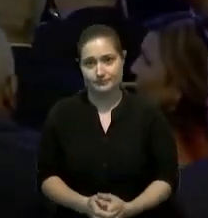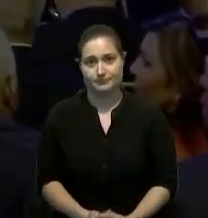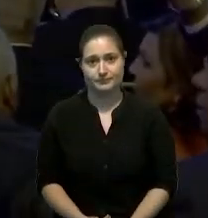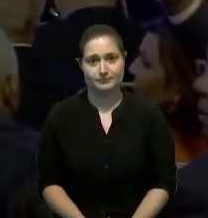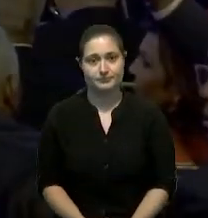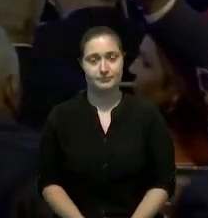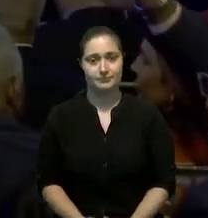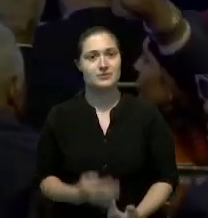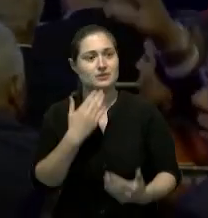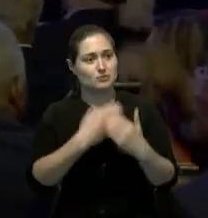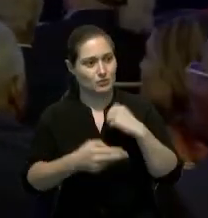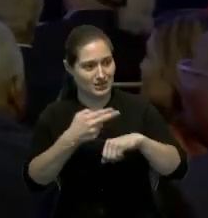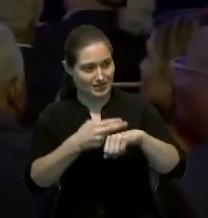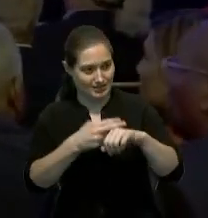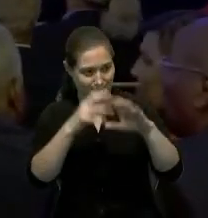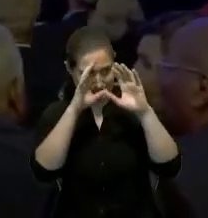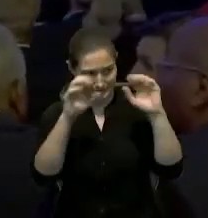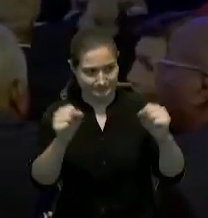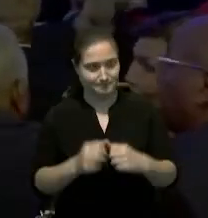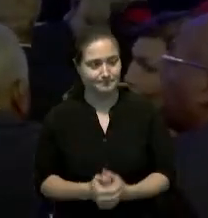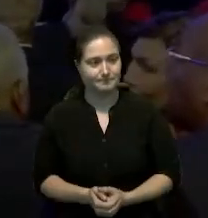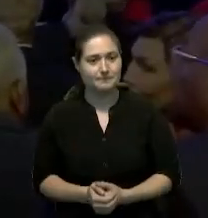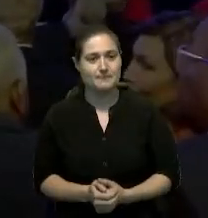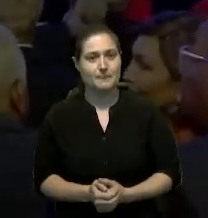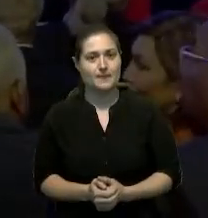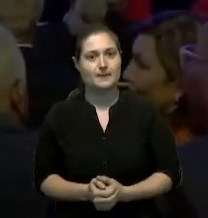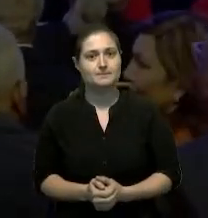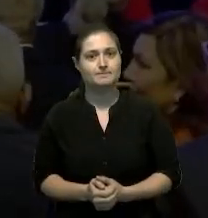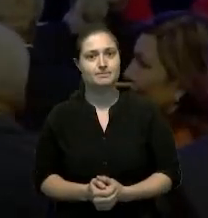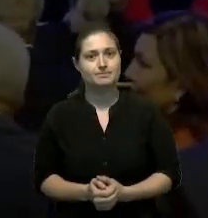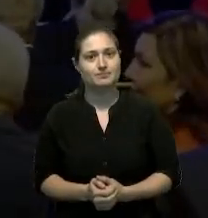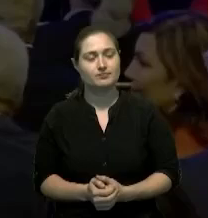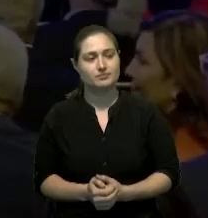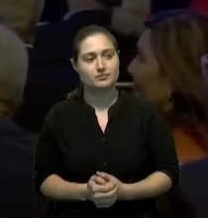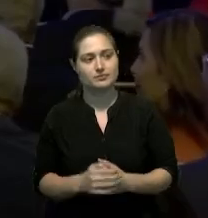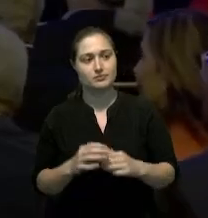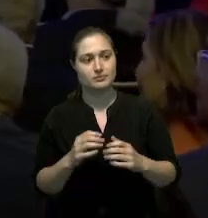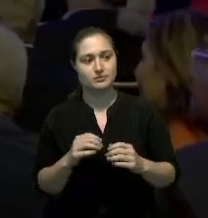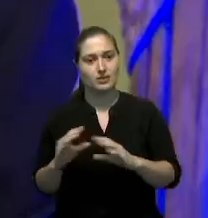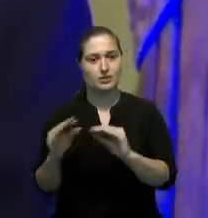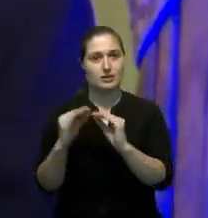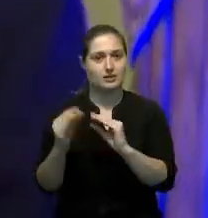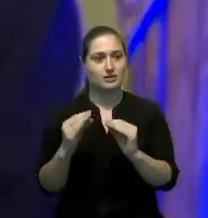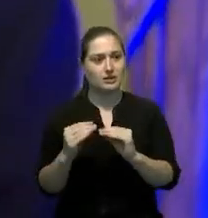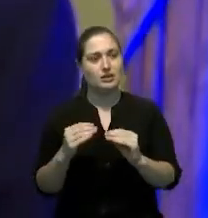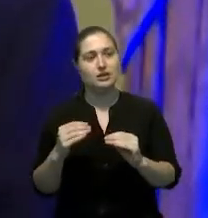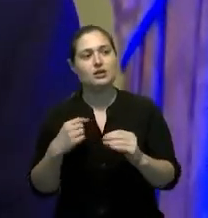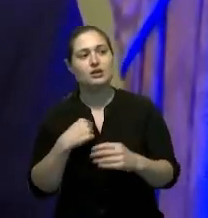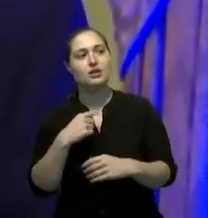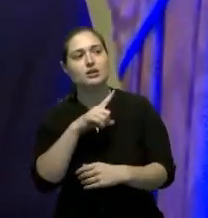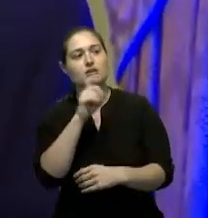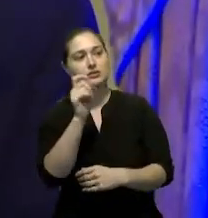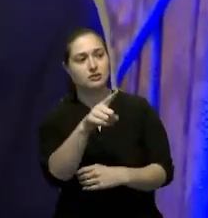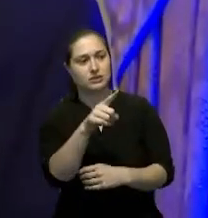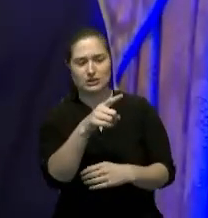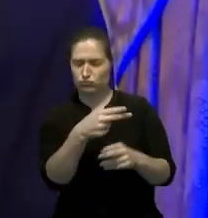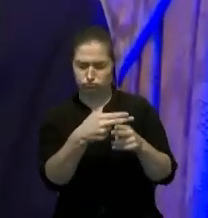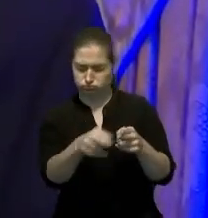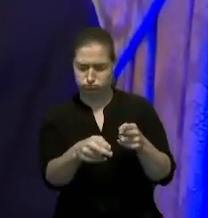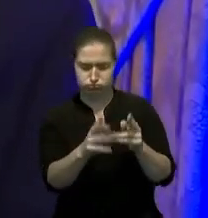buenas tardes señor presidente lo mismo bastante mi pregunta es bastante breve